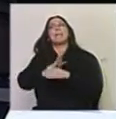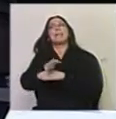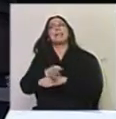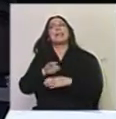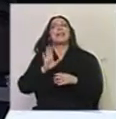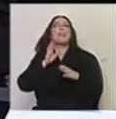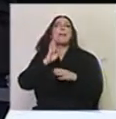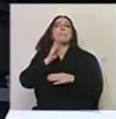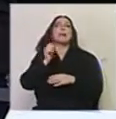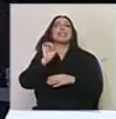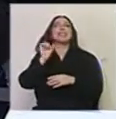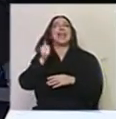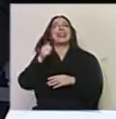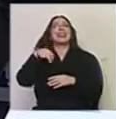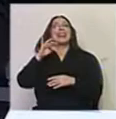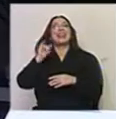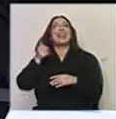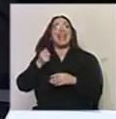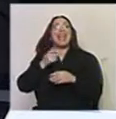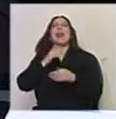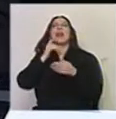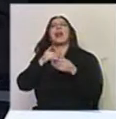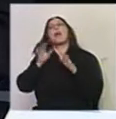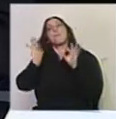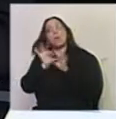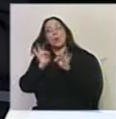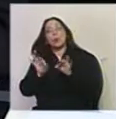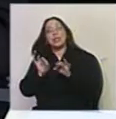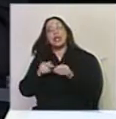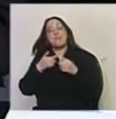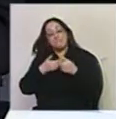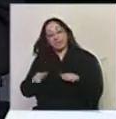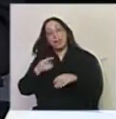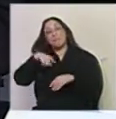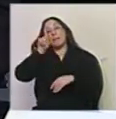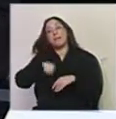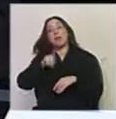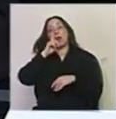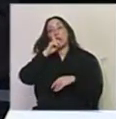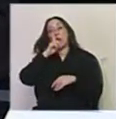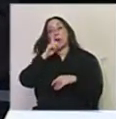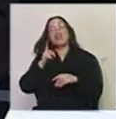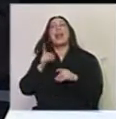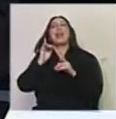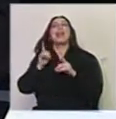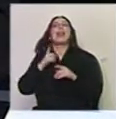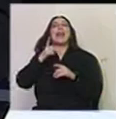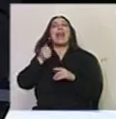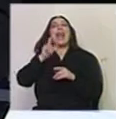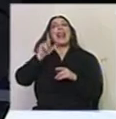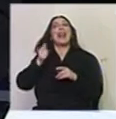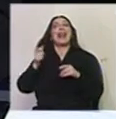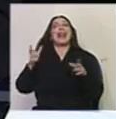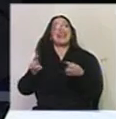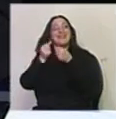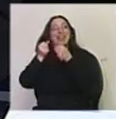es un proyecto nuevo desde Lausodre, la parte de música, donde comenzamos el primero de junio la gala aniversario de la orquesta. Se hizo ya con